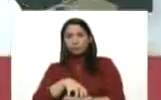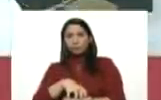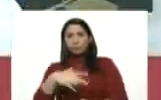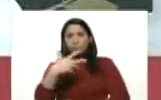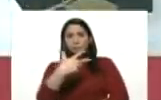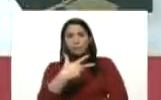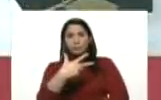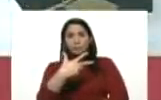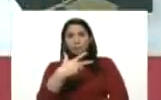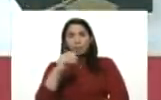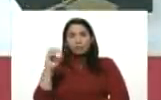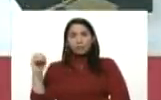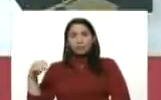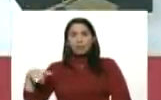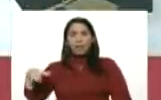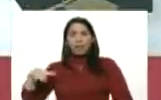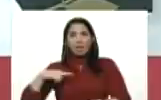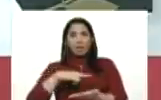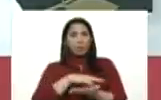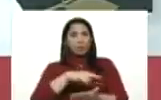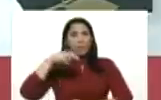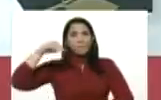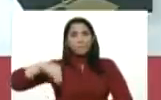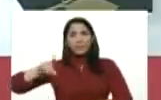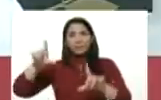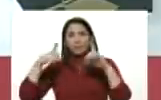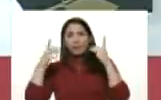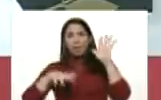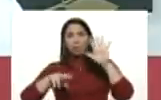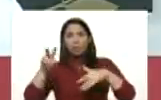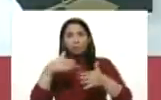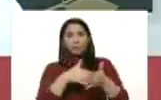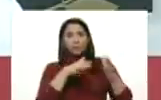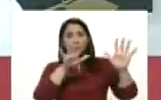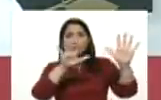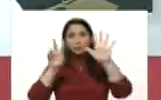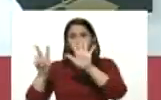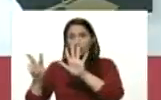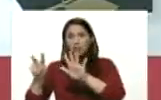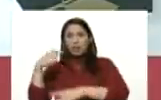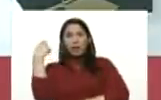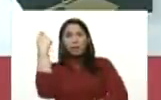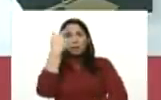300 por el aeropuerto de Maiketí, la Guaira, 12.017 por Apure,